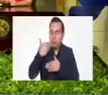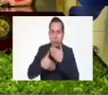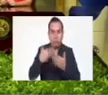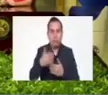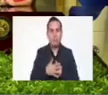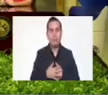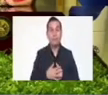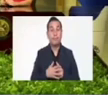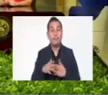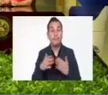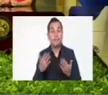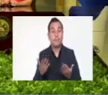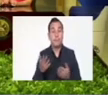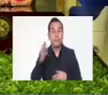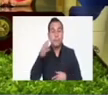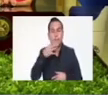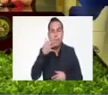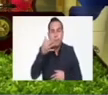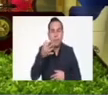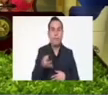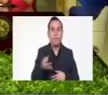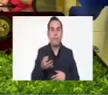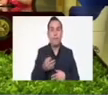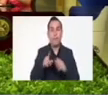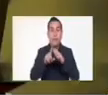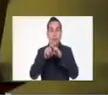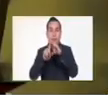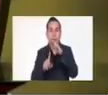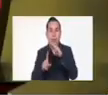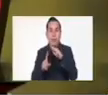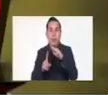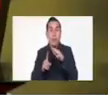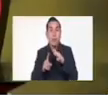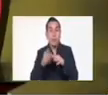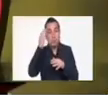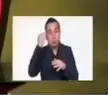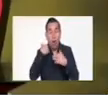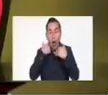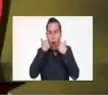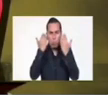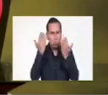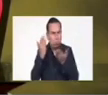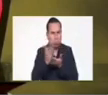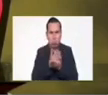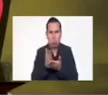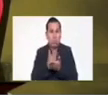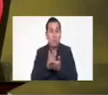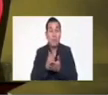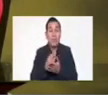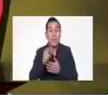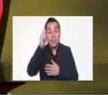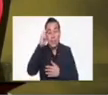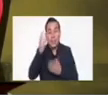así que, no lo digo yo, lo dijo la SESI Calleja, señoras chismosas, chambrosa, andan repitiendo, lo que oyen, en esos